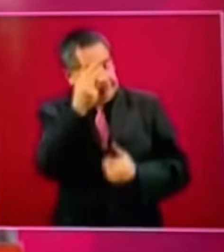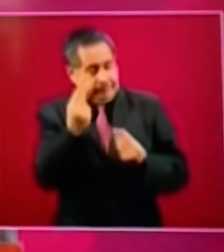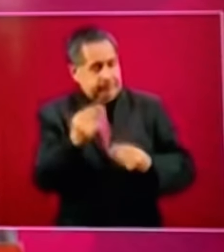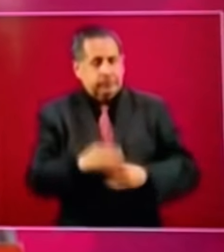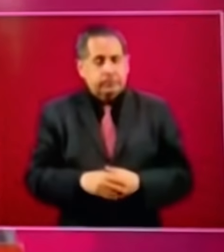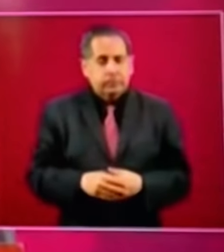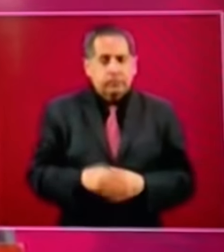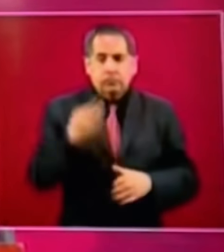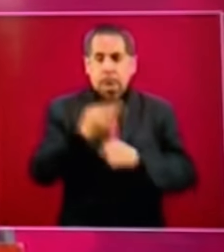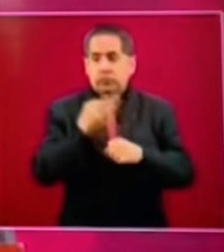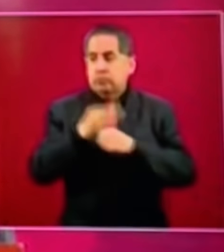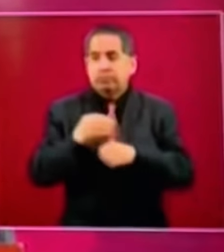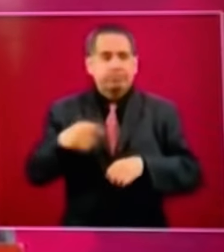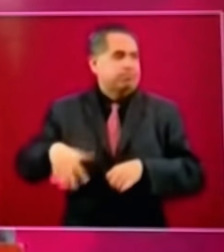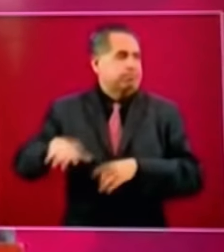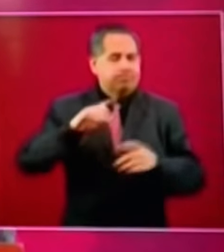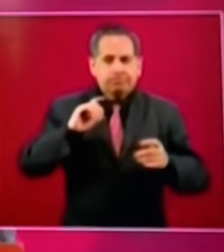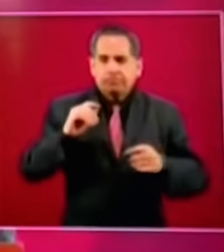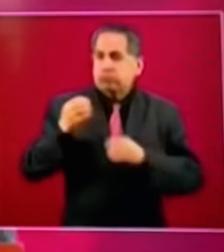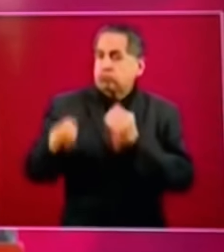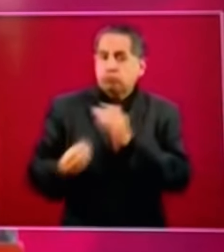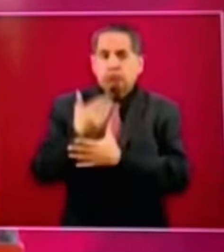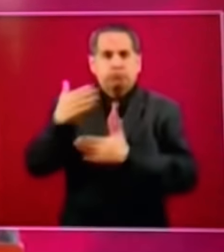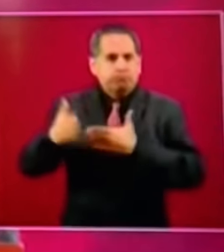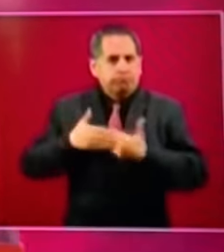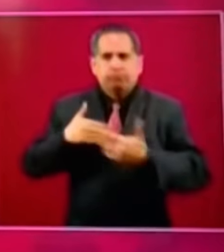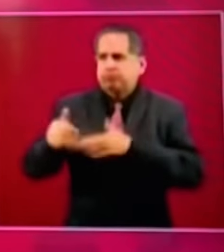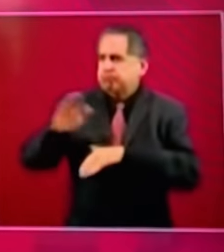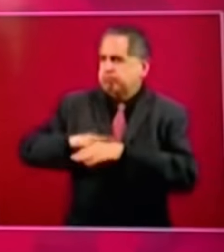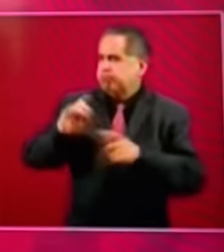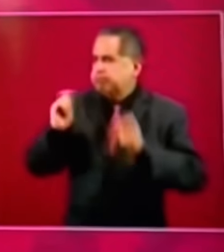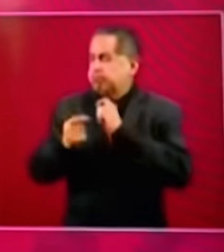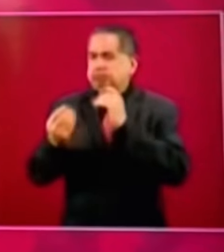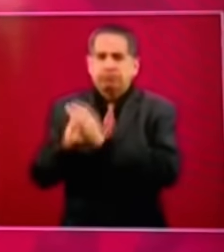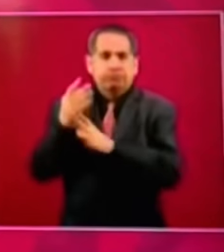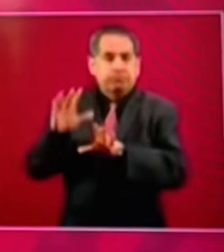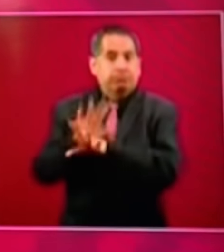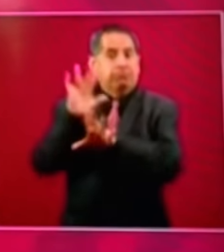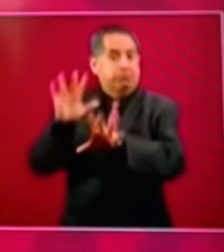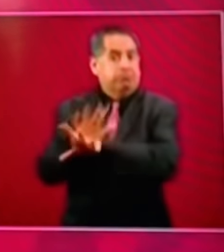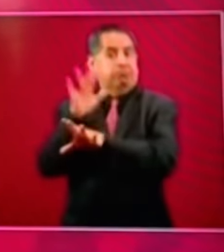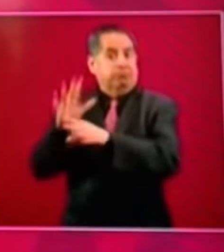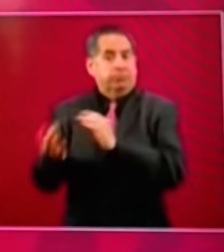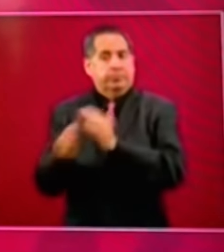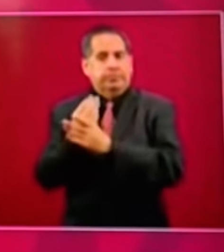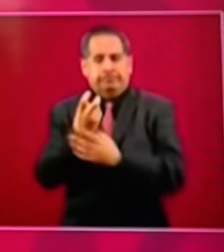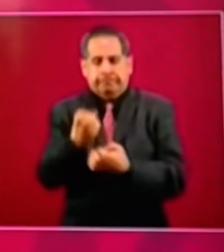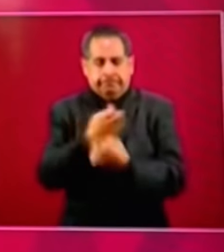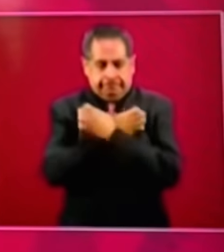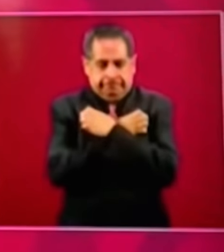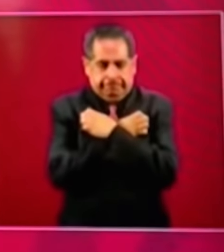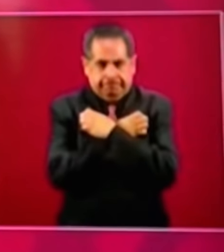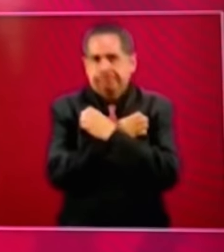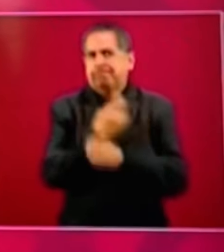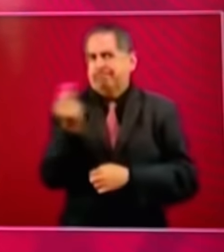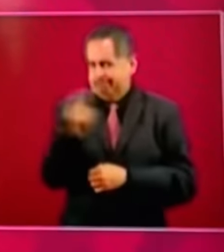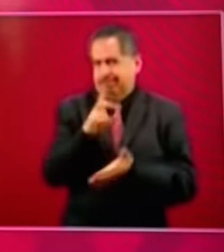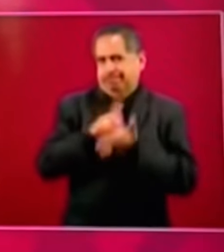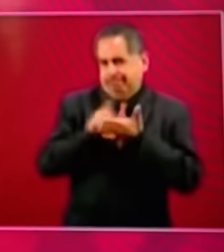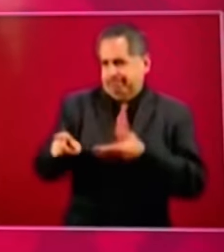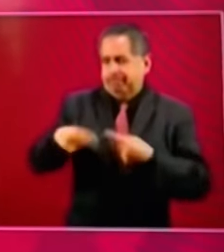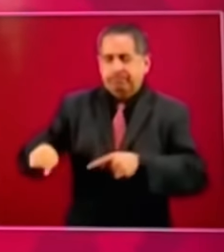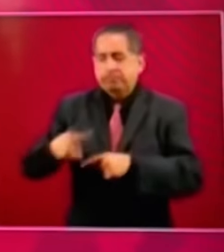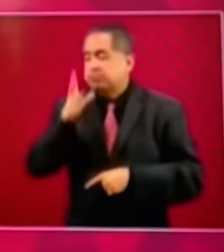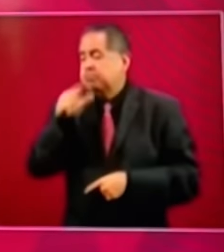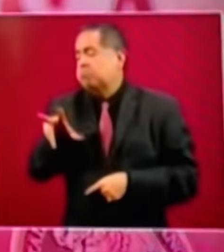profundas transformaciones científicas y tecnológicas la educación es más que nunca un derecho del que no puede privarse a